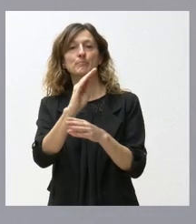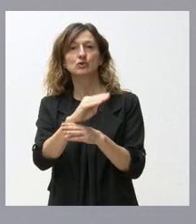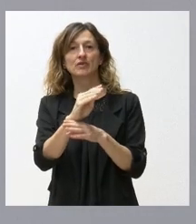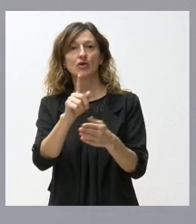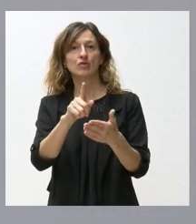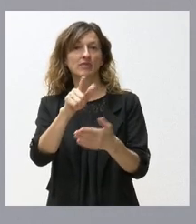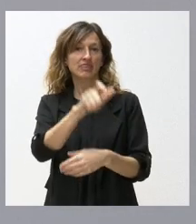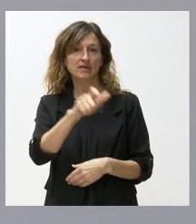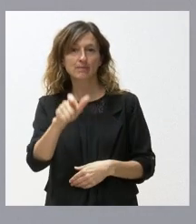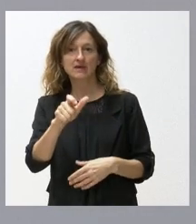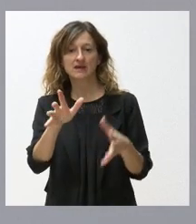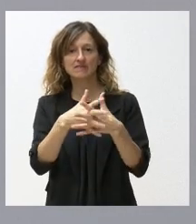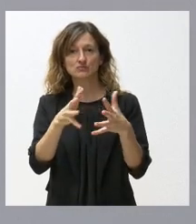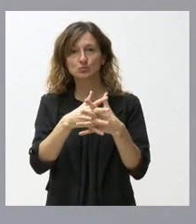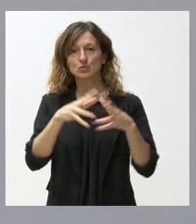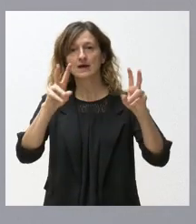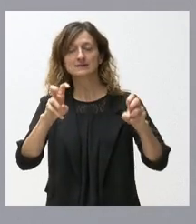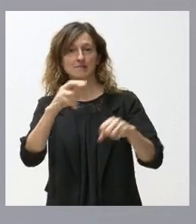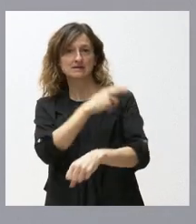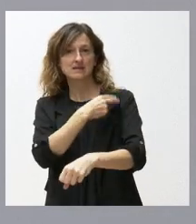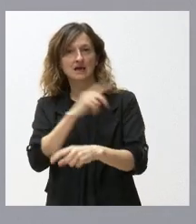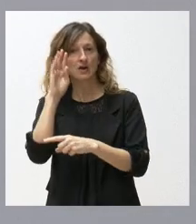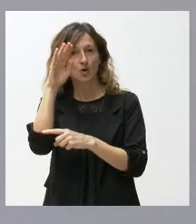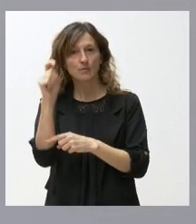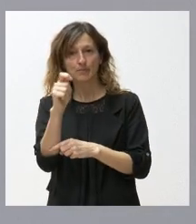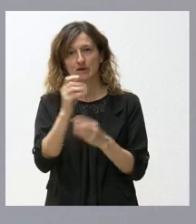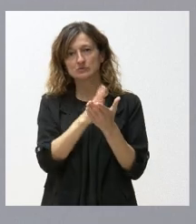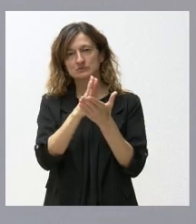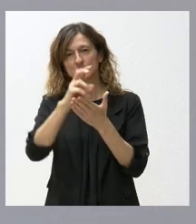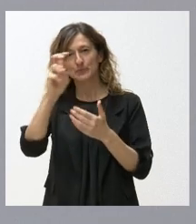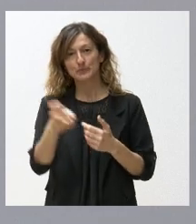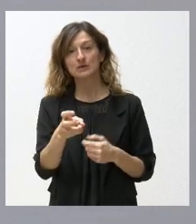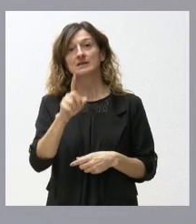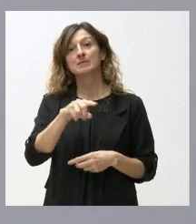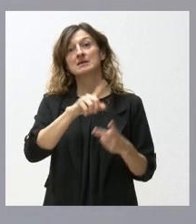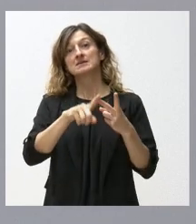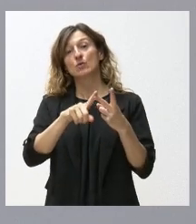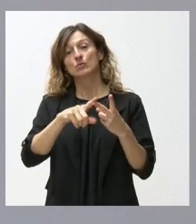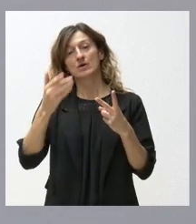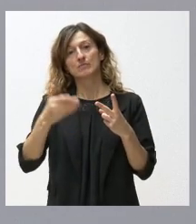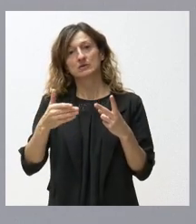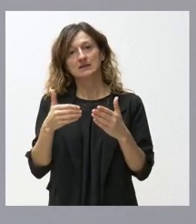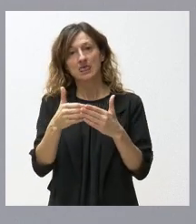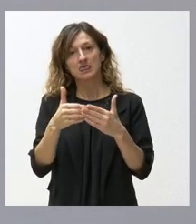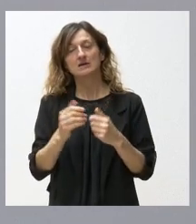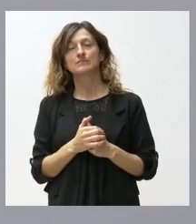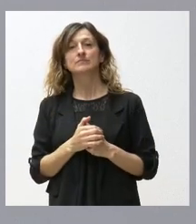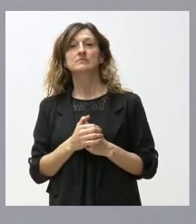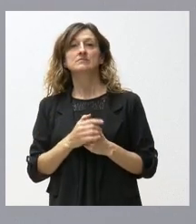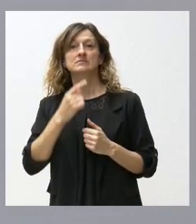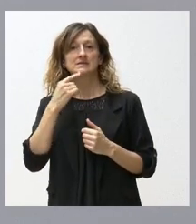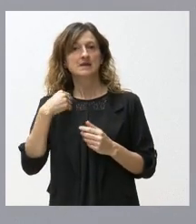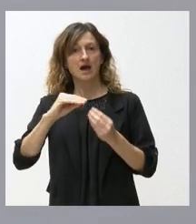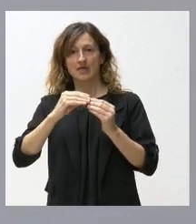infraestructuras, aspectos sanitarios, bomberos, etcétera. Pero hay una segunda parte muy inmediata que está siendo ya